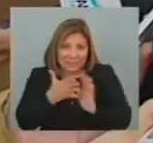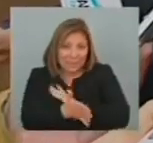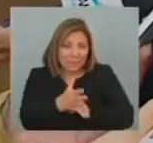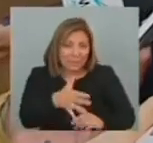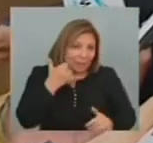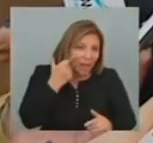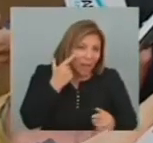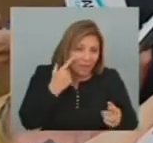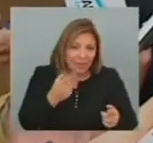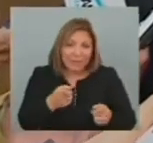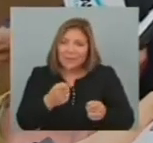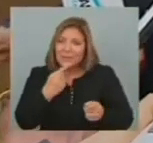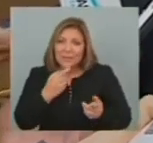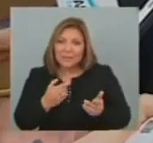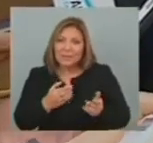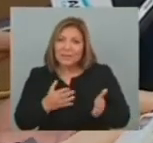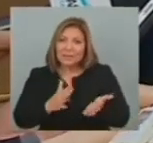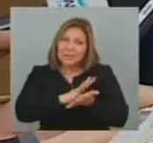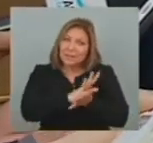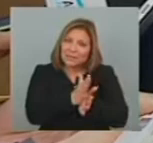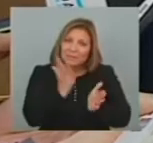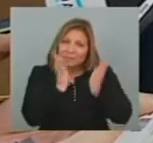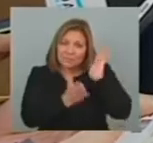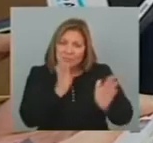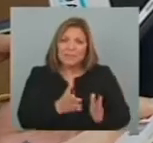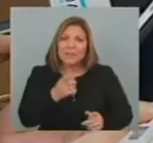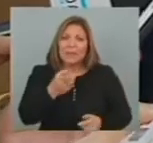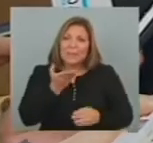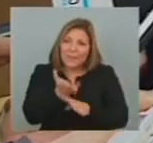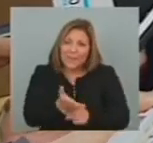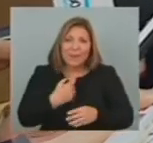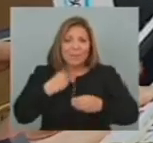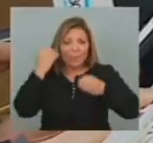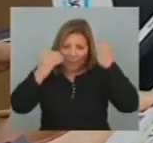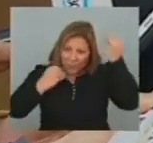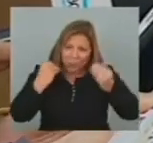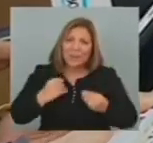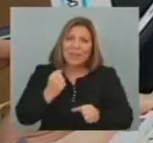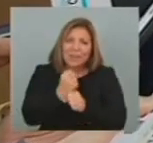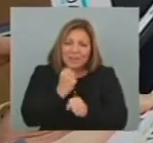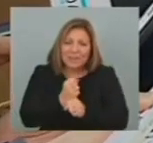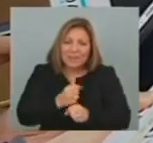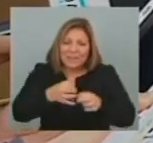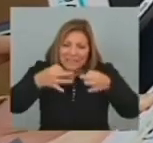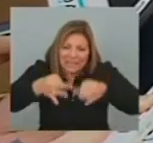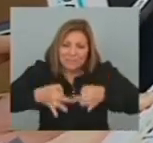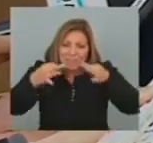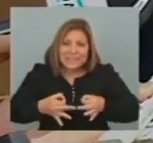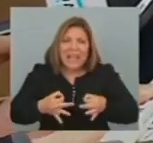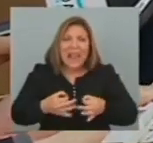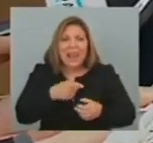Que se combata Y pedirle Al ministerio Una especial Preocupación Y acción Concreta Para